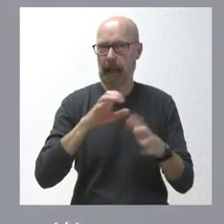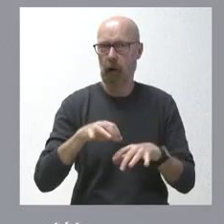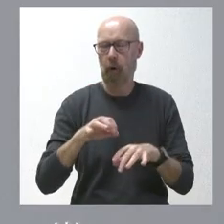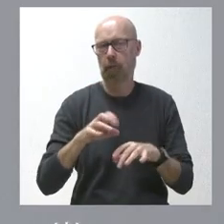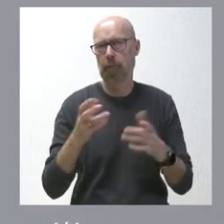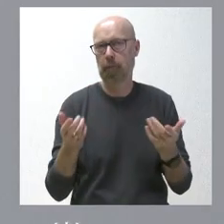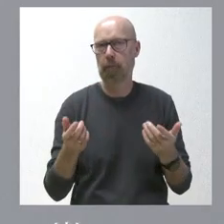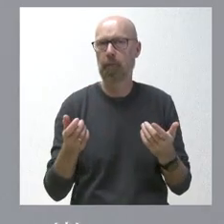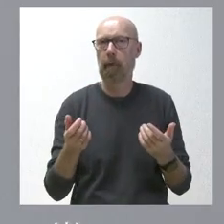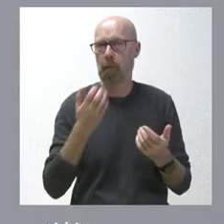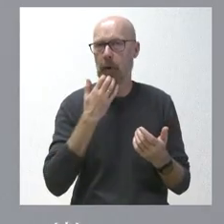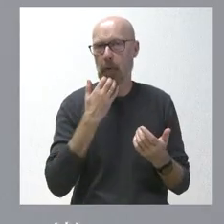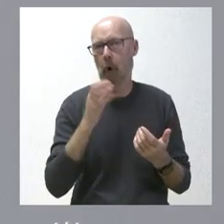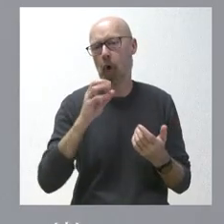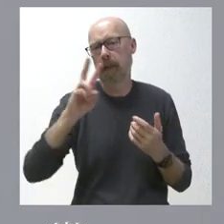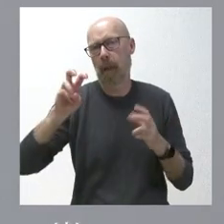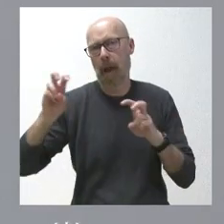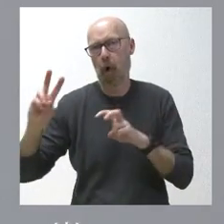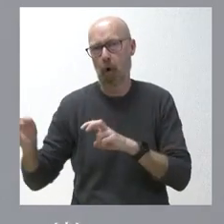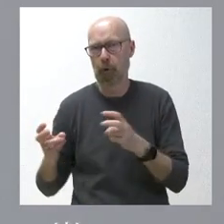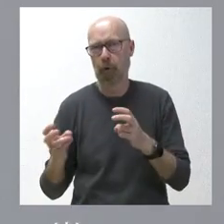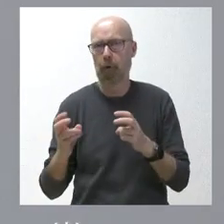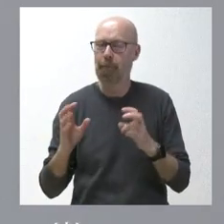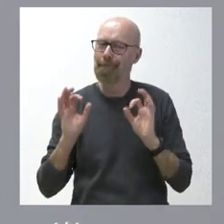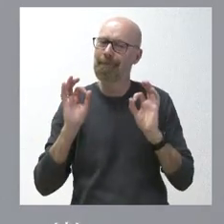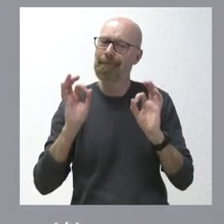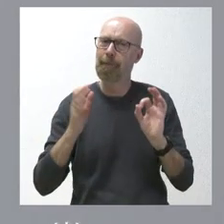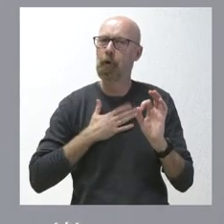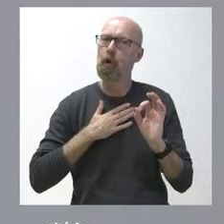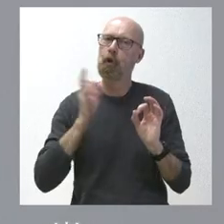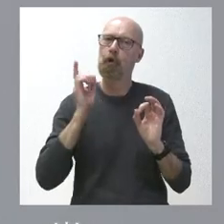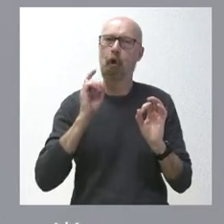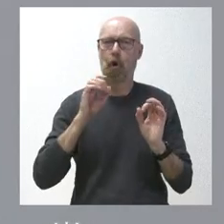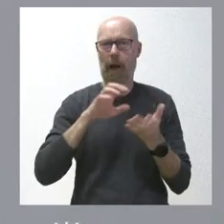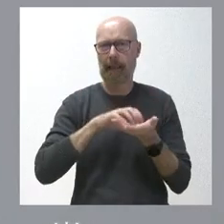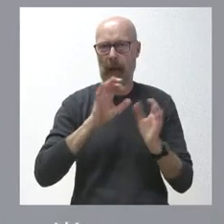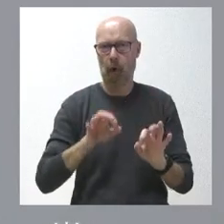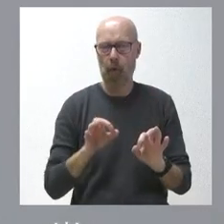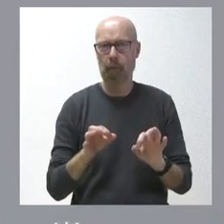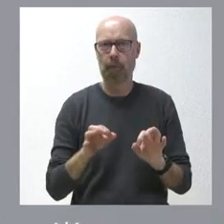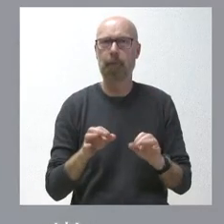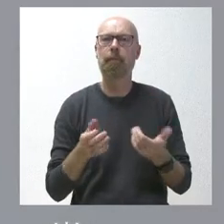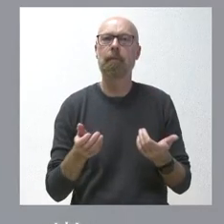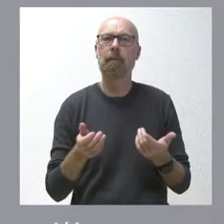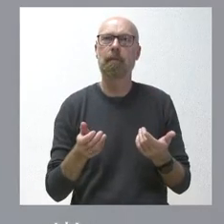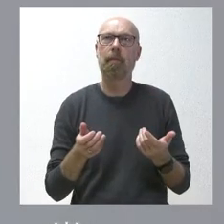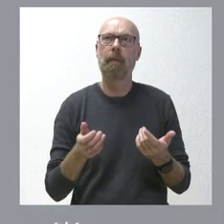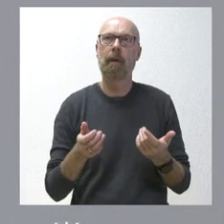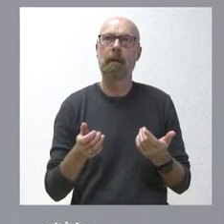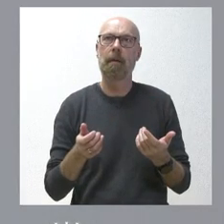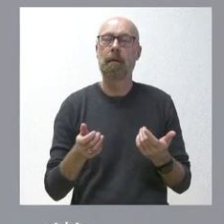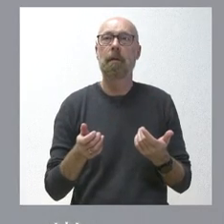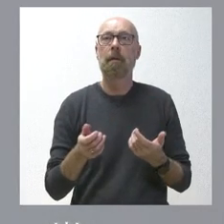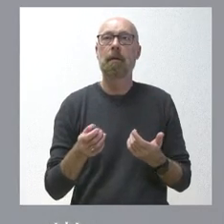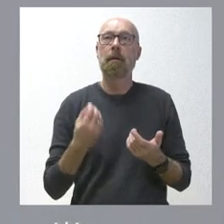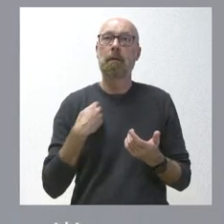materias que sean propios del contenido de nuestra comunidad autónoma y que no es oportuno dentro de lo que es el